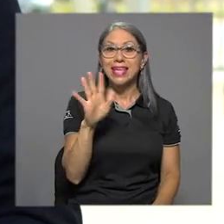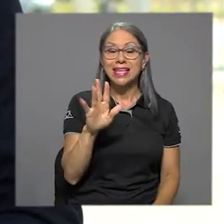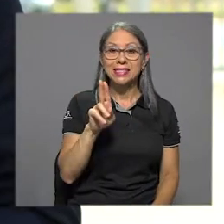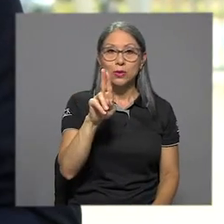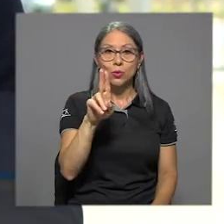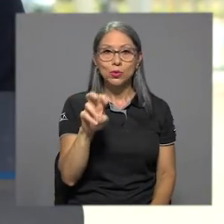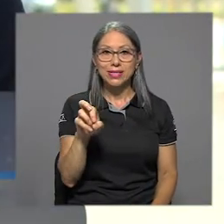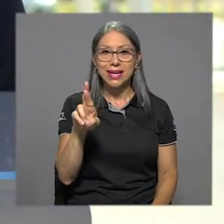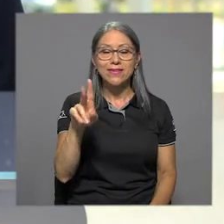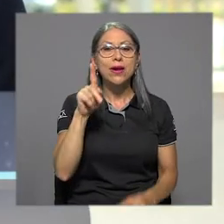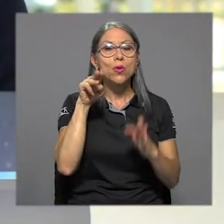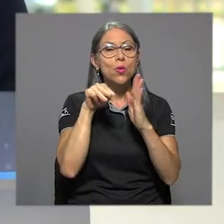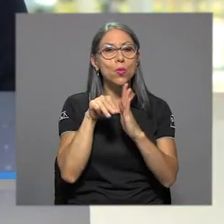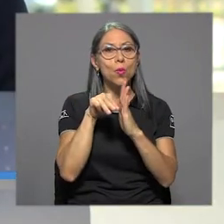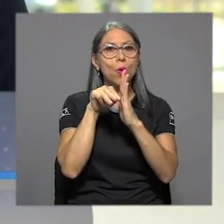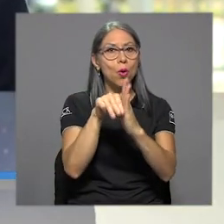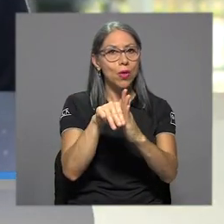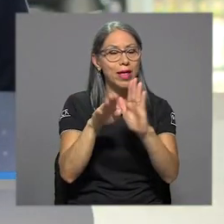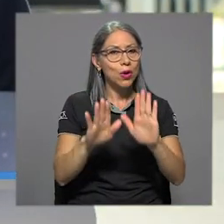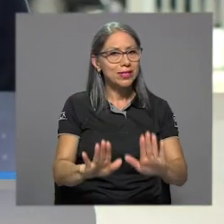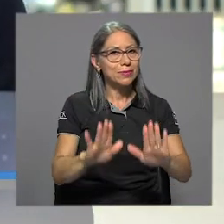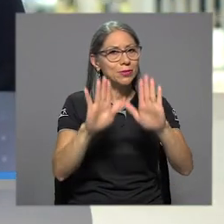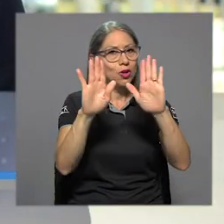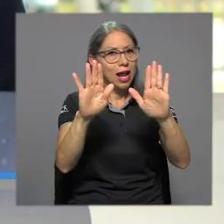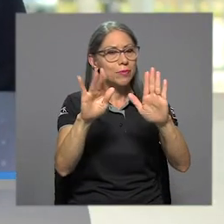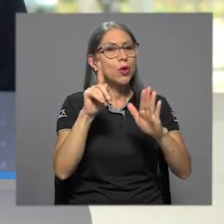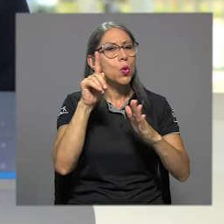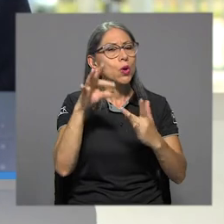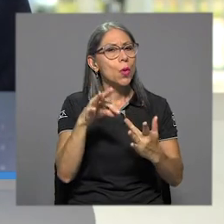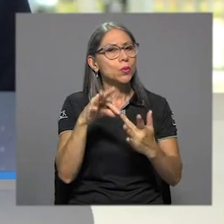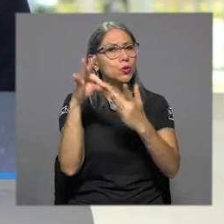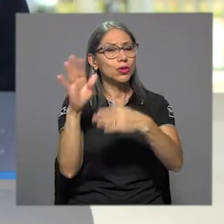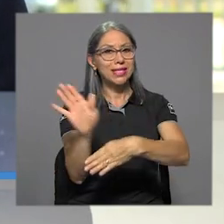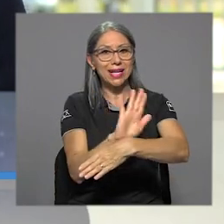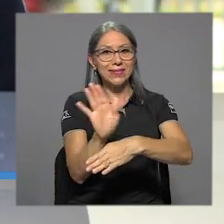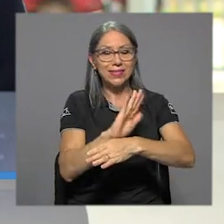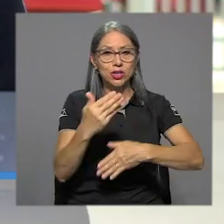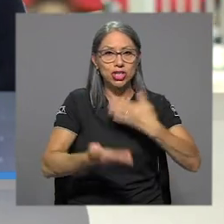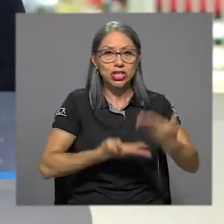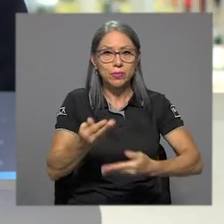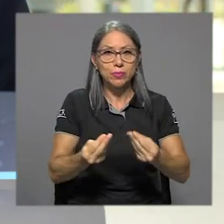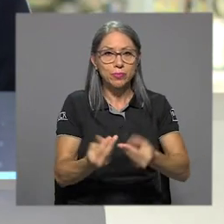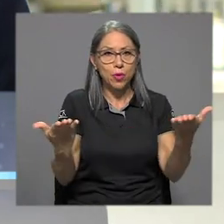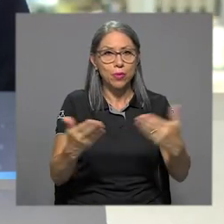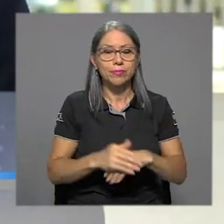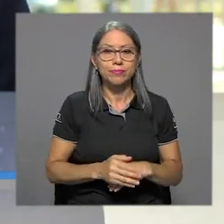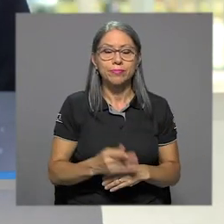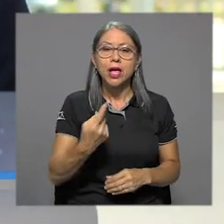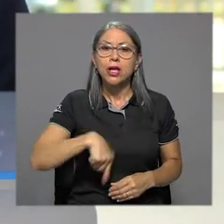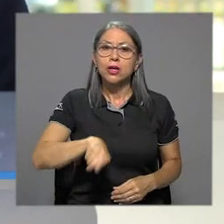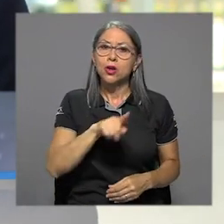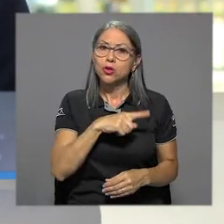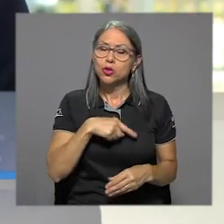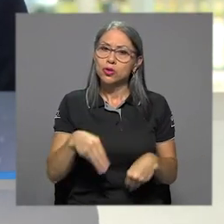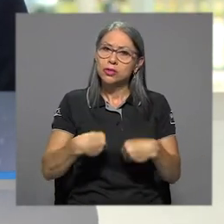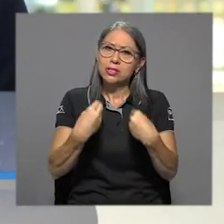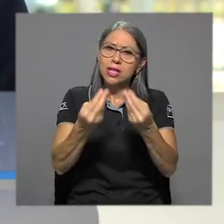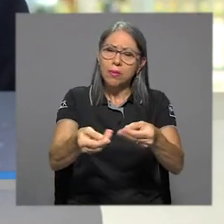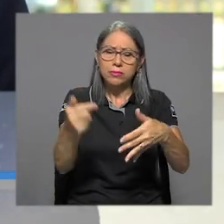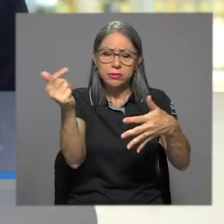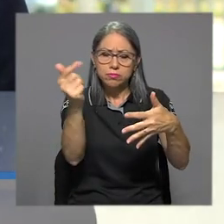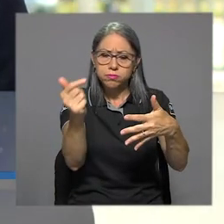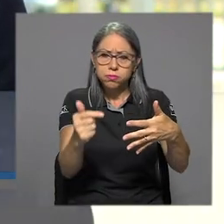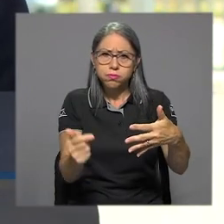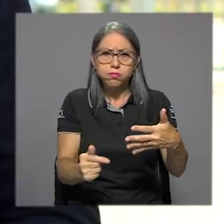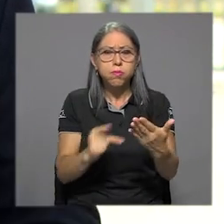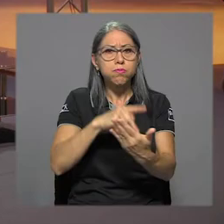UCR es un modelo excepcional y alternativo de televisión de servicio público. Nosotros brindamos una oferta